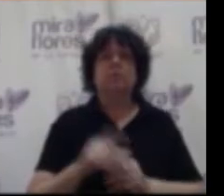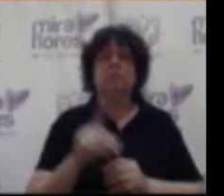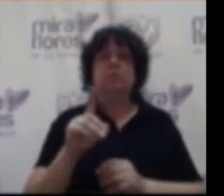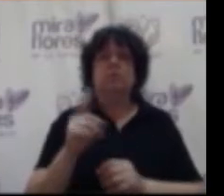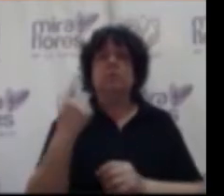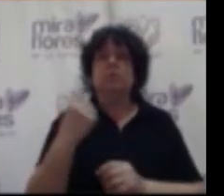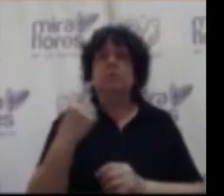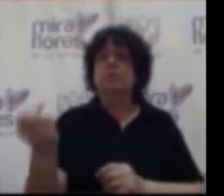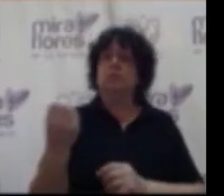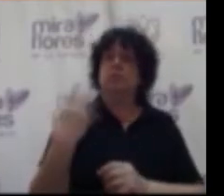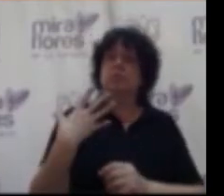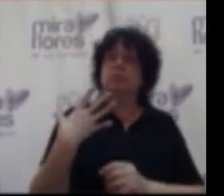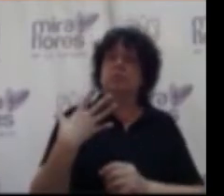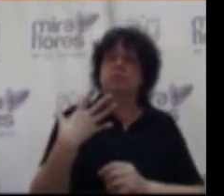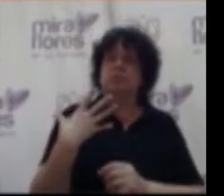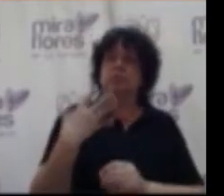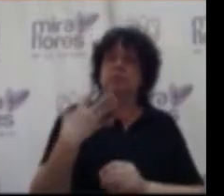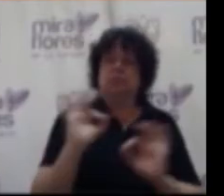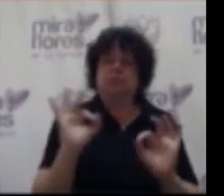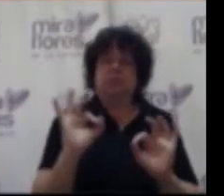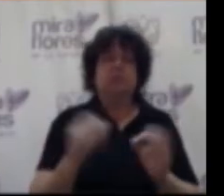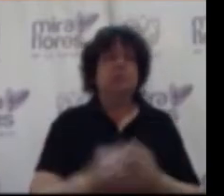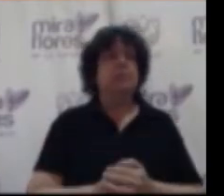comunicación nada más muy bien